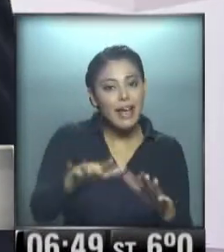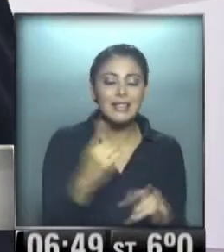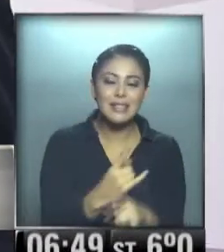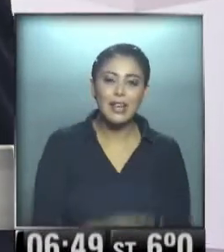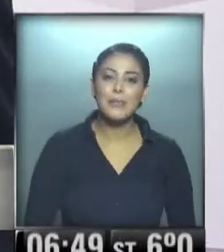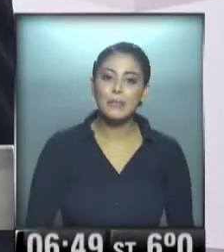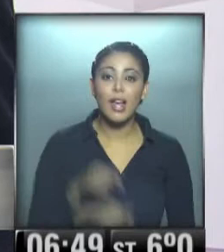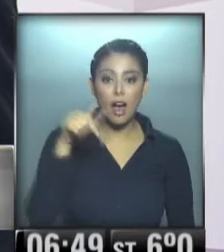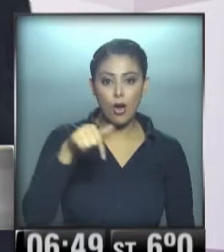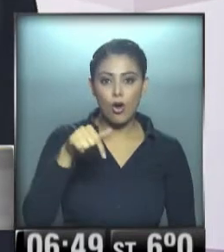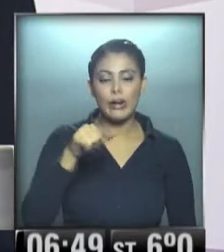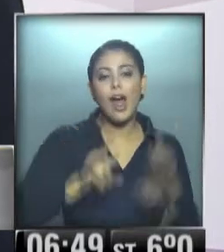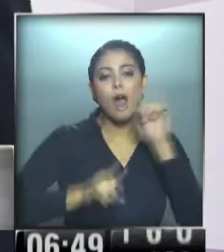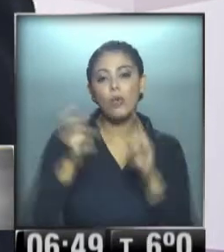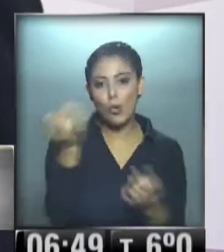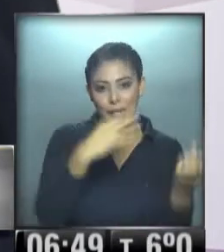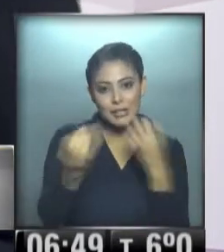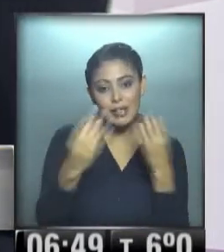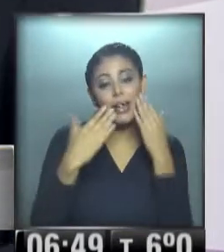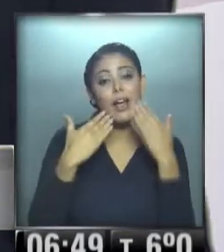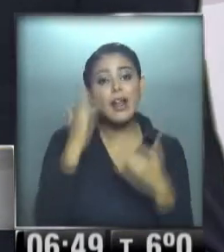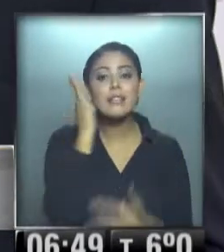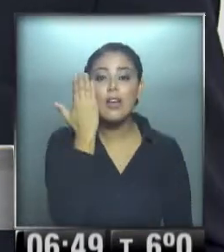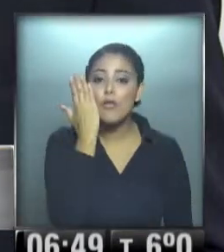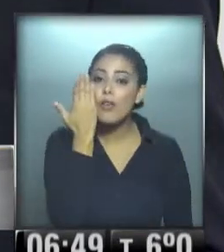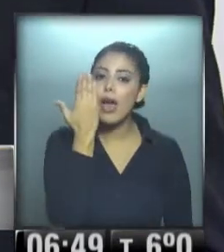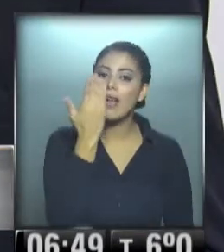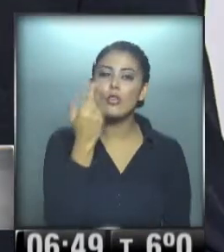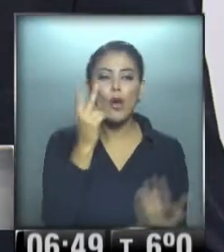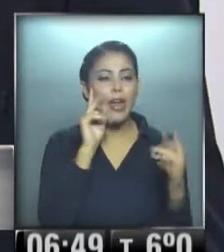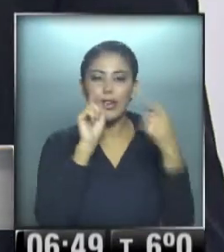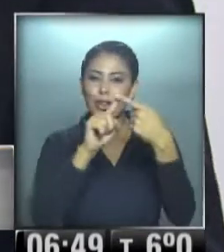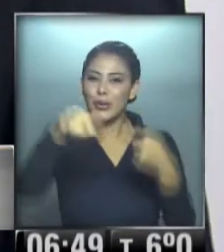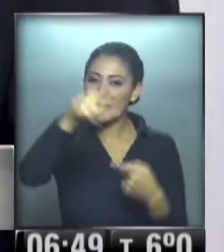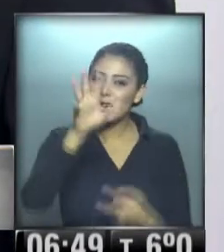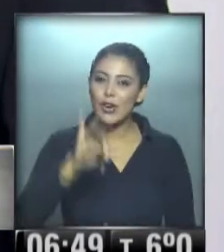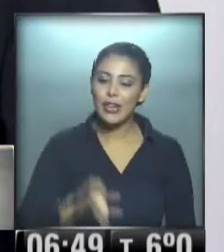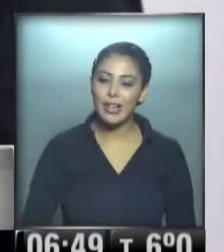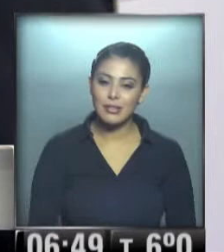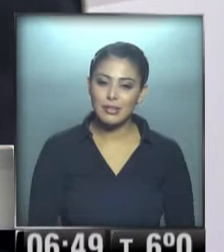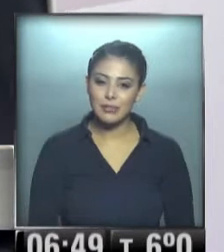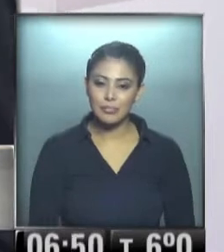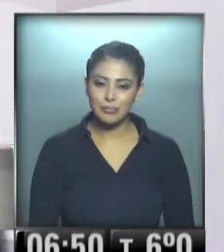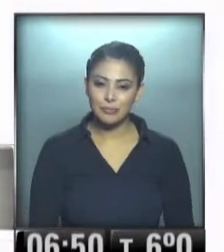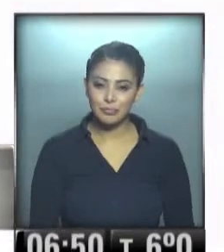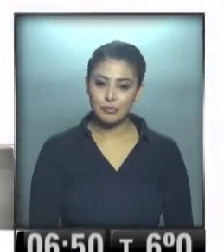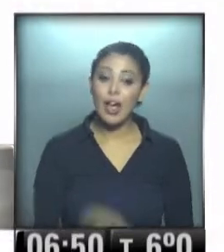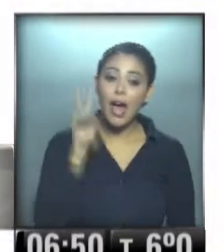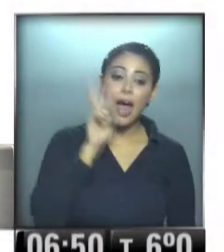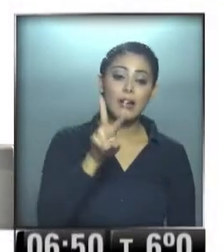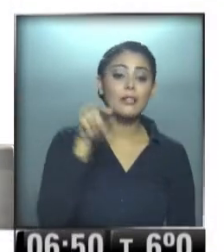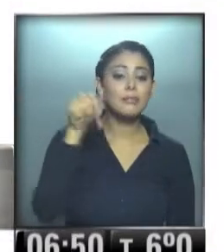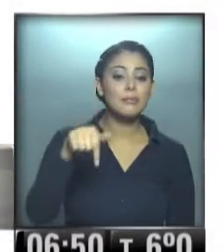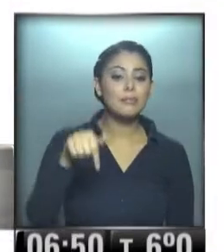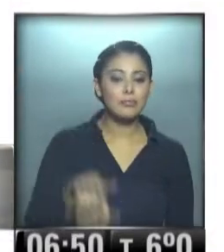como siempre. Vamos a revisar algunos de los mensajes que a través del Facebook nos permiten conectarnos con ustedes todos los días. Y ahí estamos.